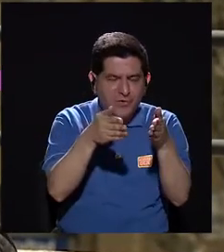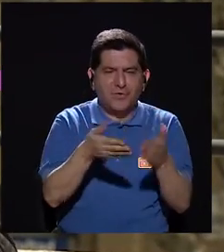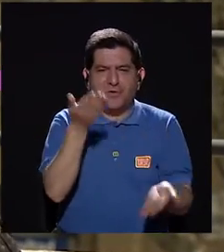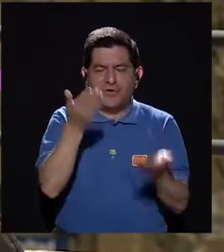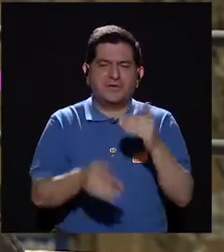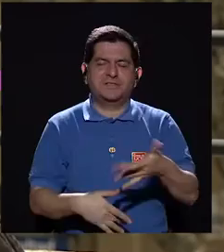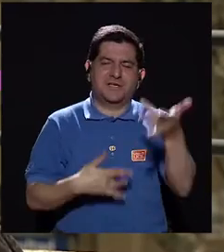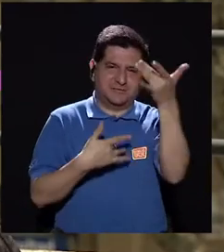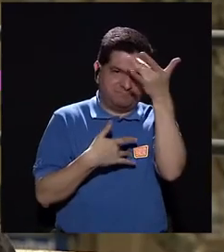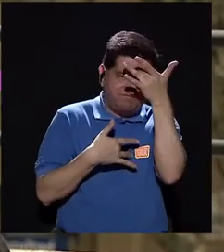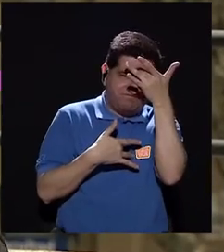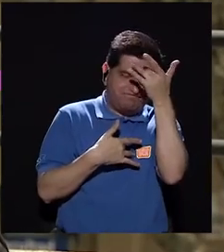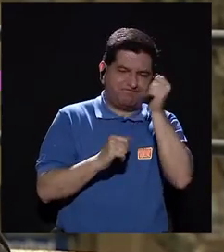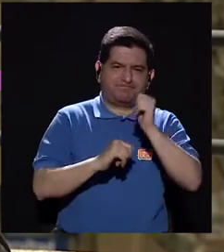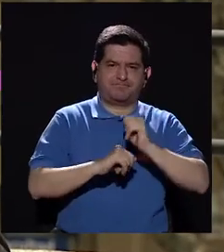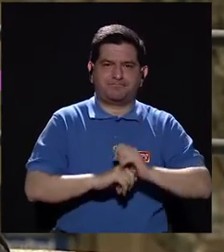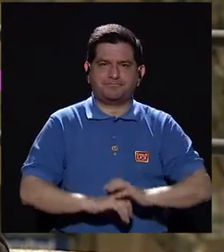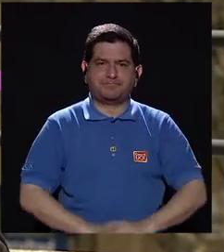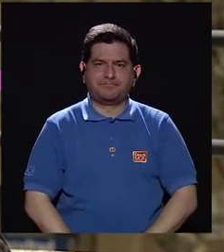en la parte llamémoslo patológica.